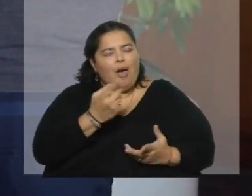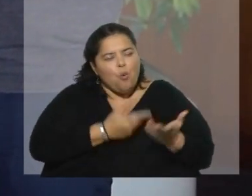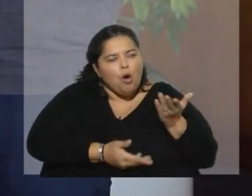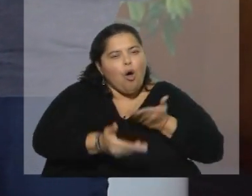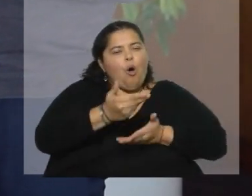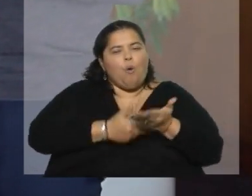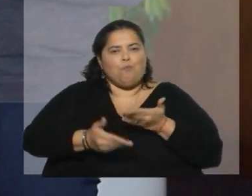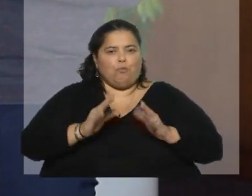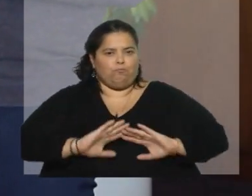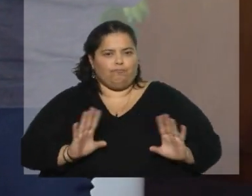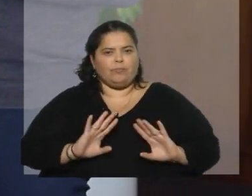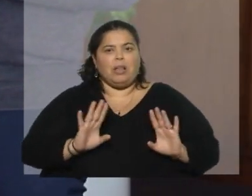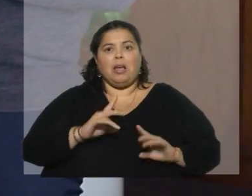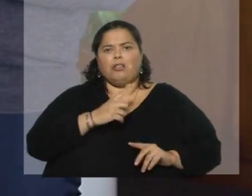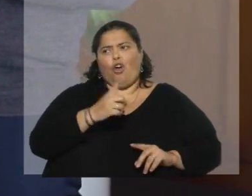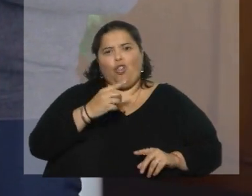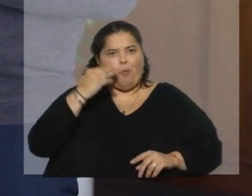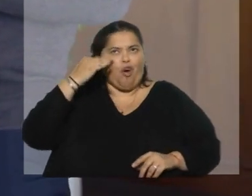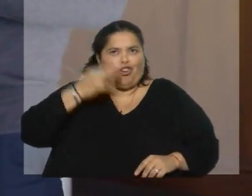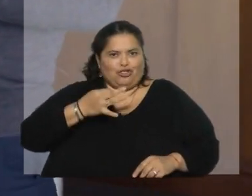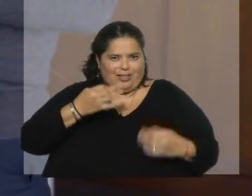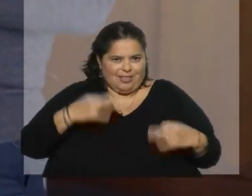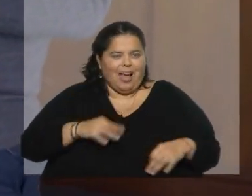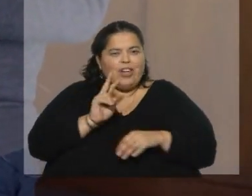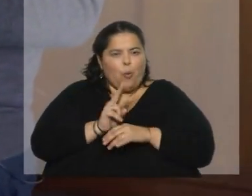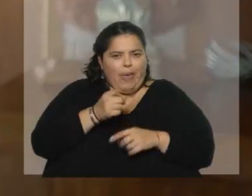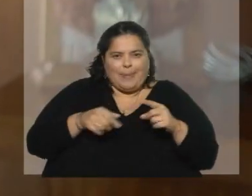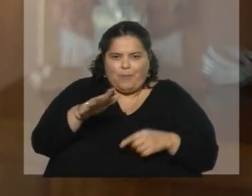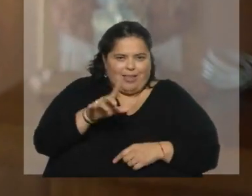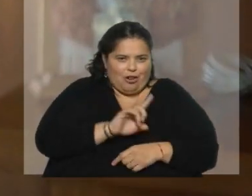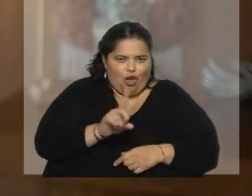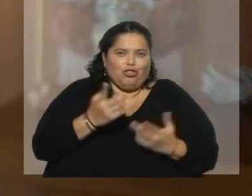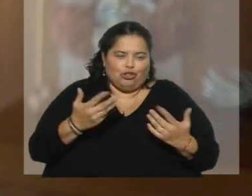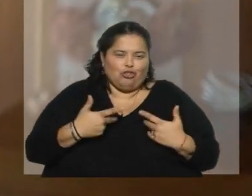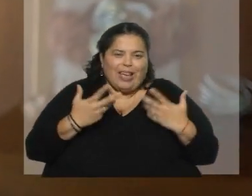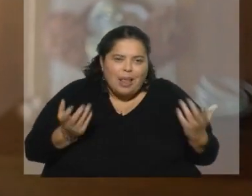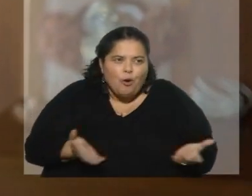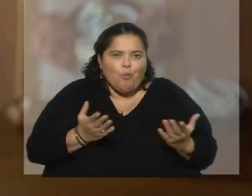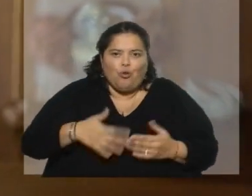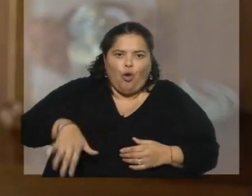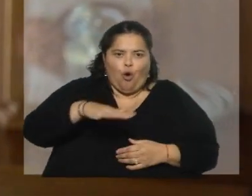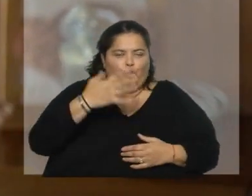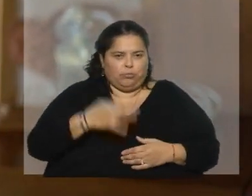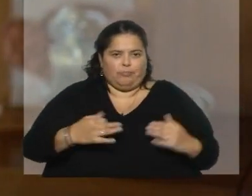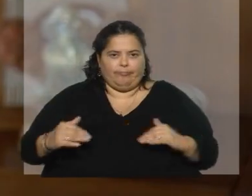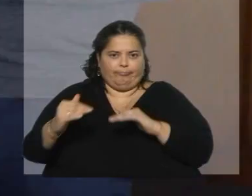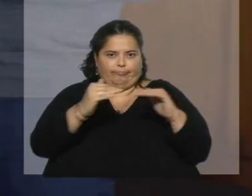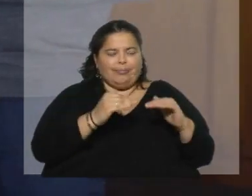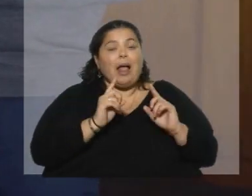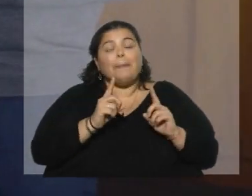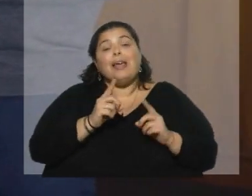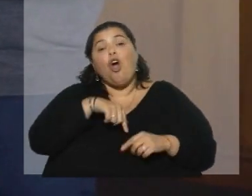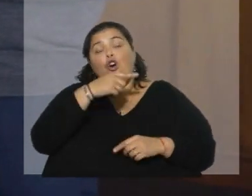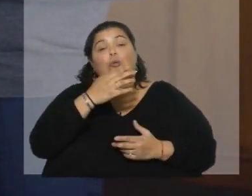de la población y no todos tienen la conciencia ambiental para hacerlo. Va a haber puntos de entrega en los